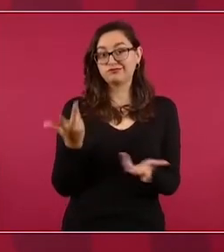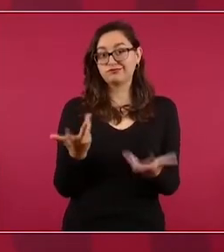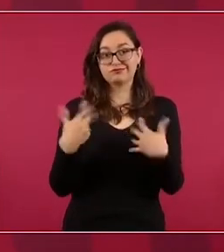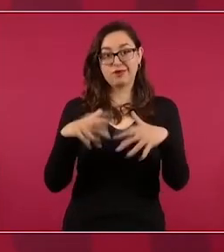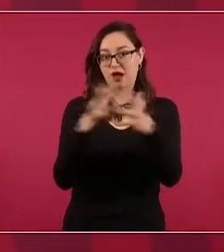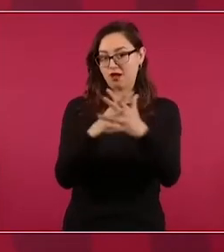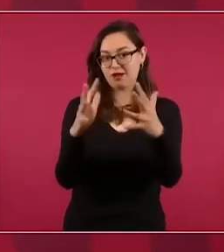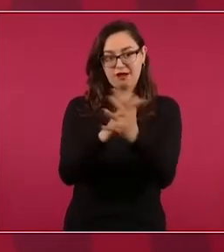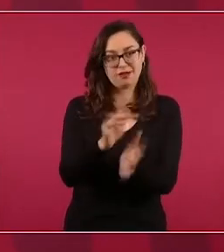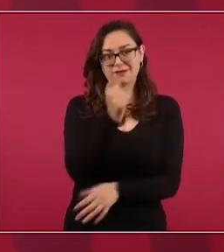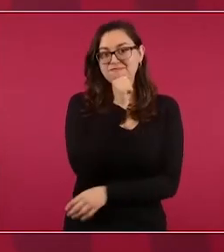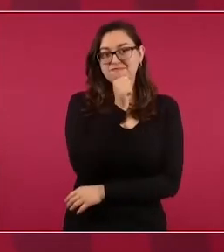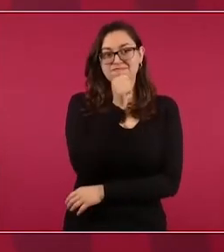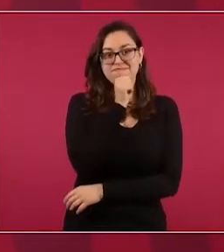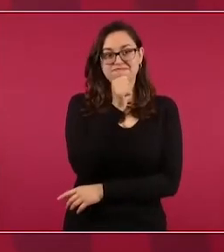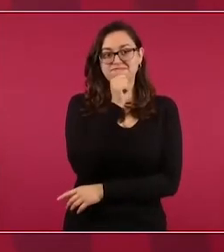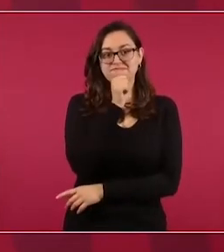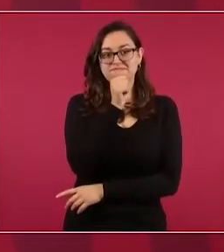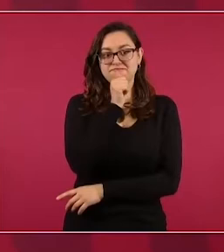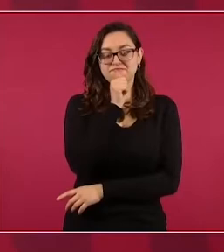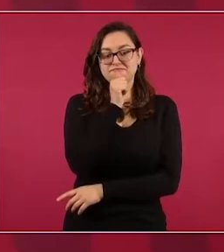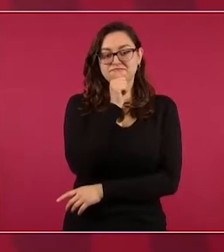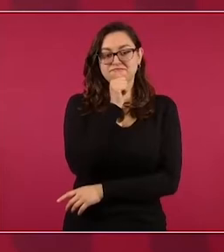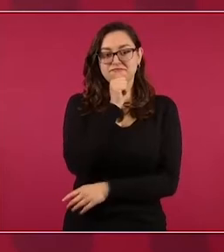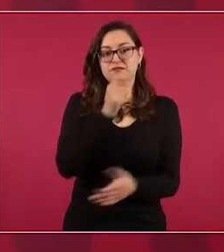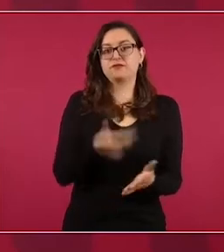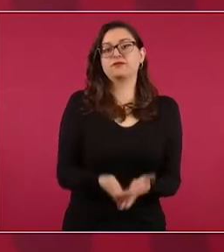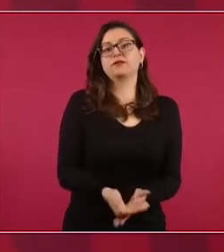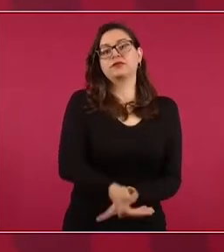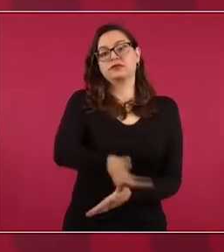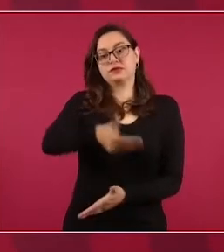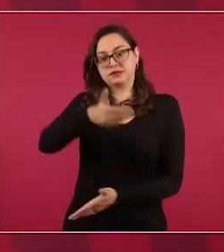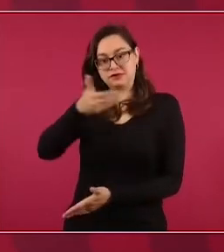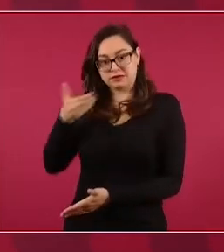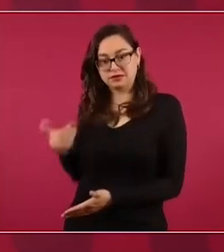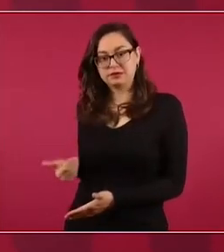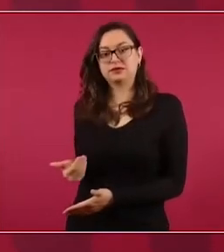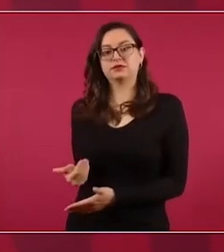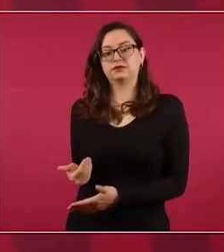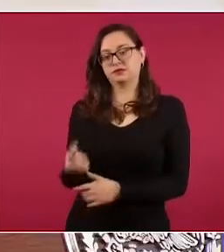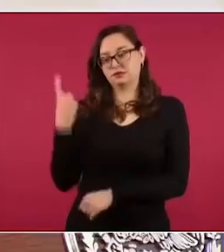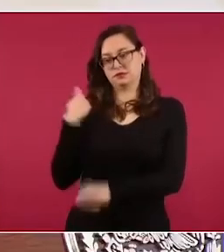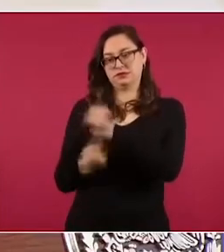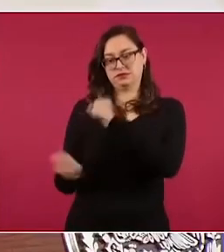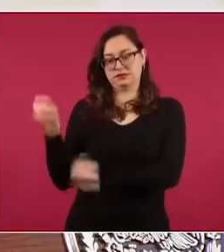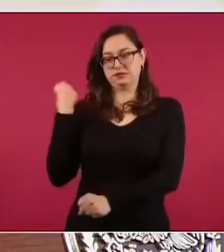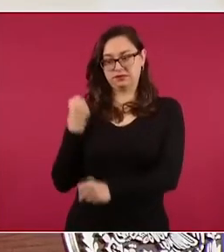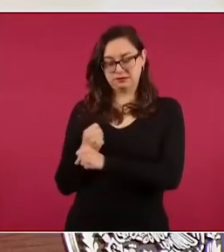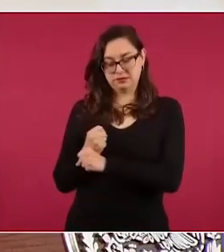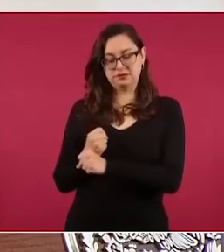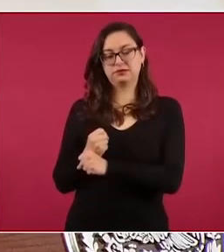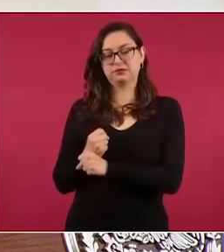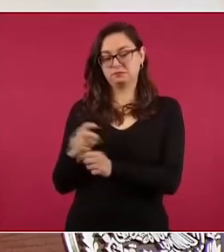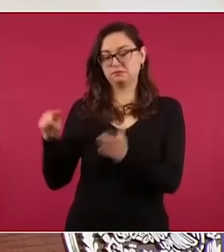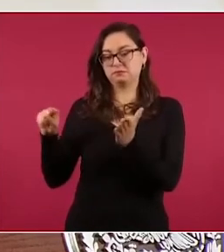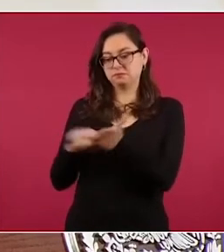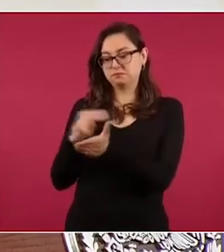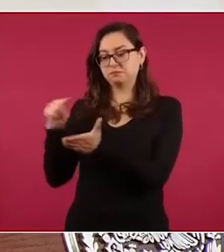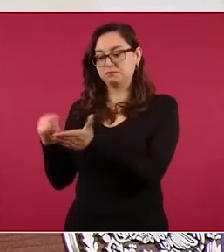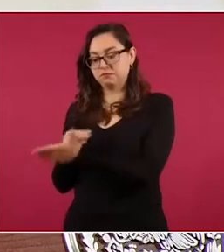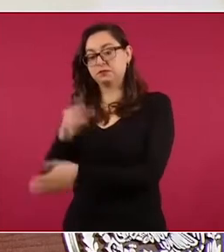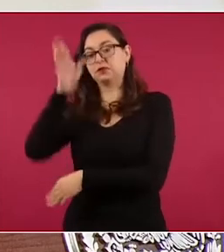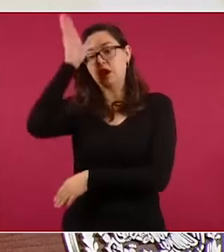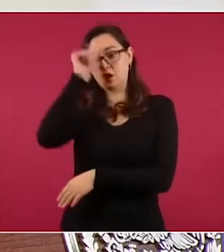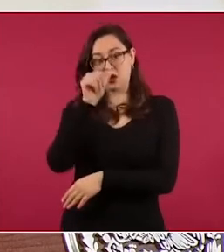guerra de Rusia y Ucrania. Y ahora se